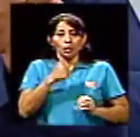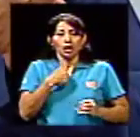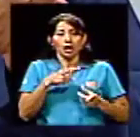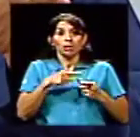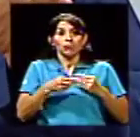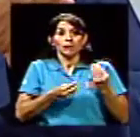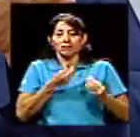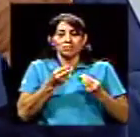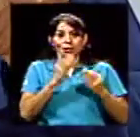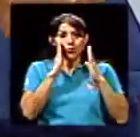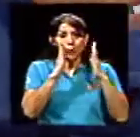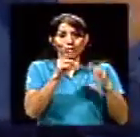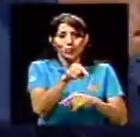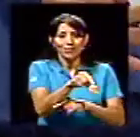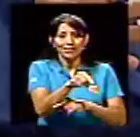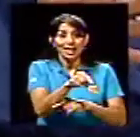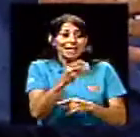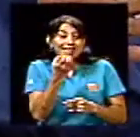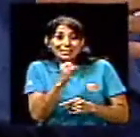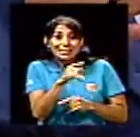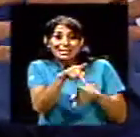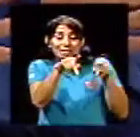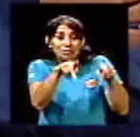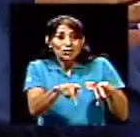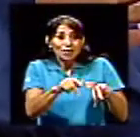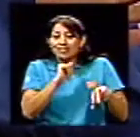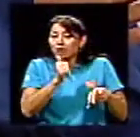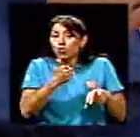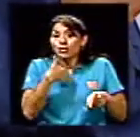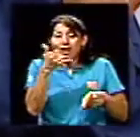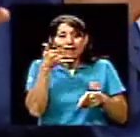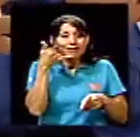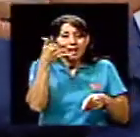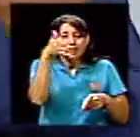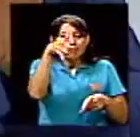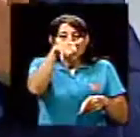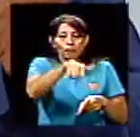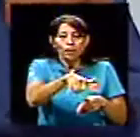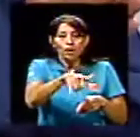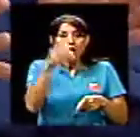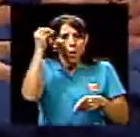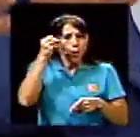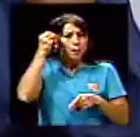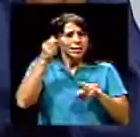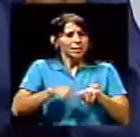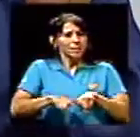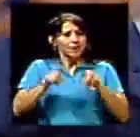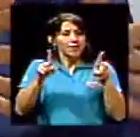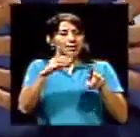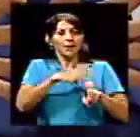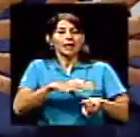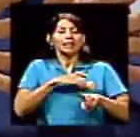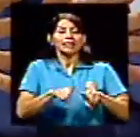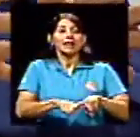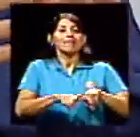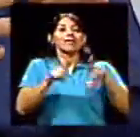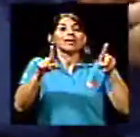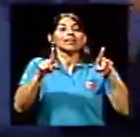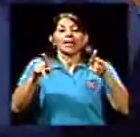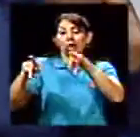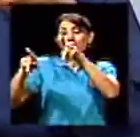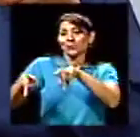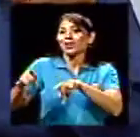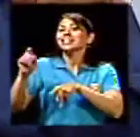opina muy diferente, o piensa muy diferente, o tiene características muy diferentes al que tiene teléfono,